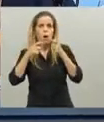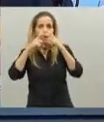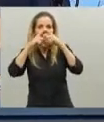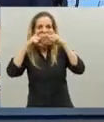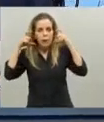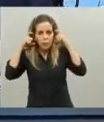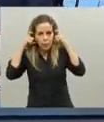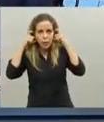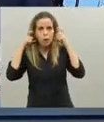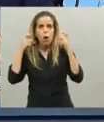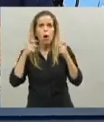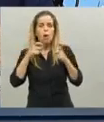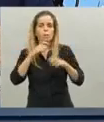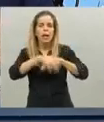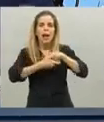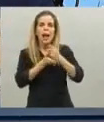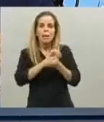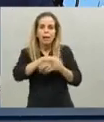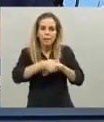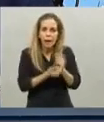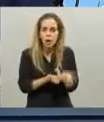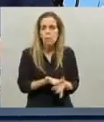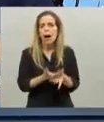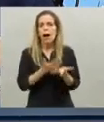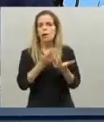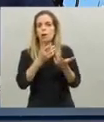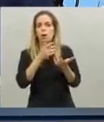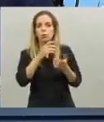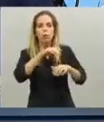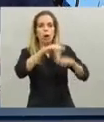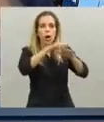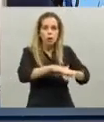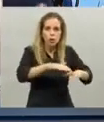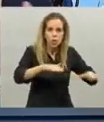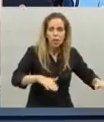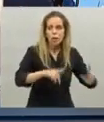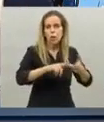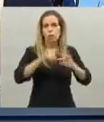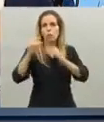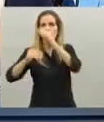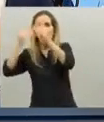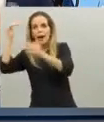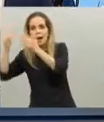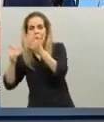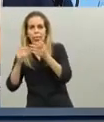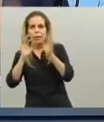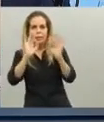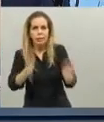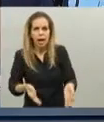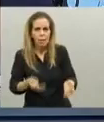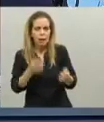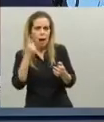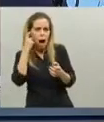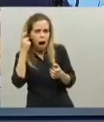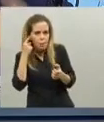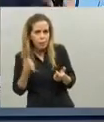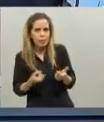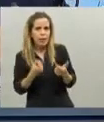la forma en que nos lavamos todas las manos los niños los más grandes todo el mundo los nuevos